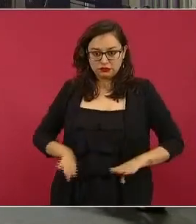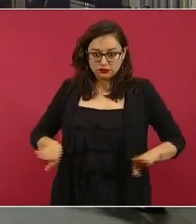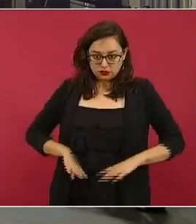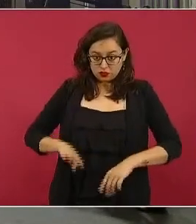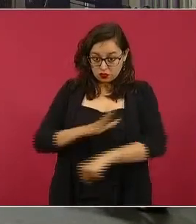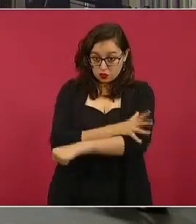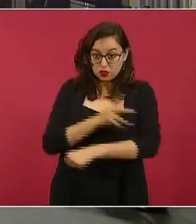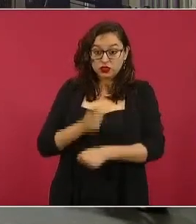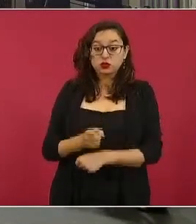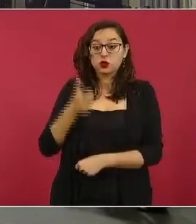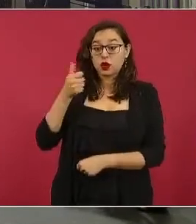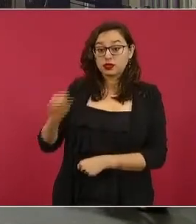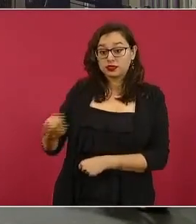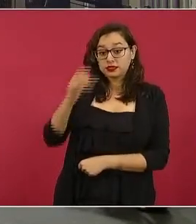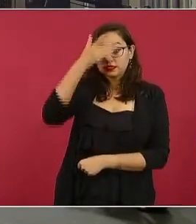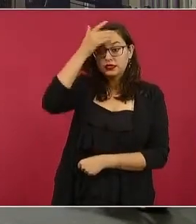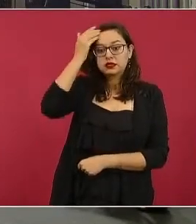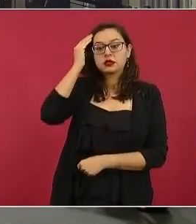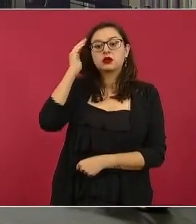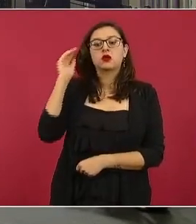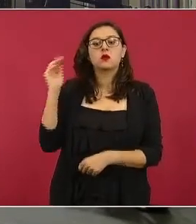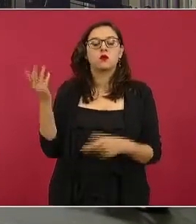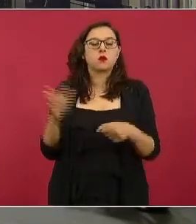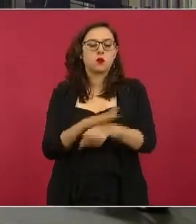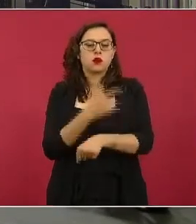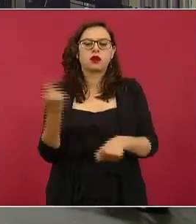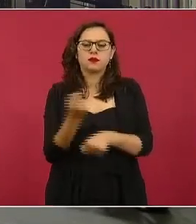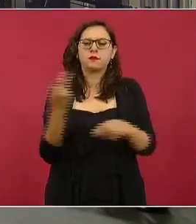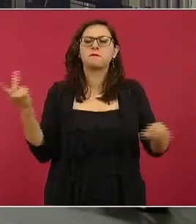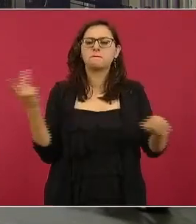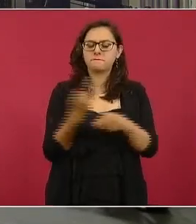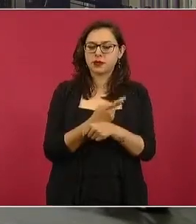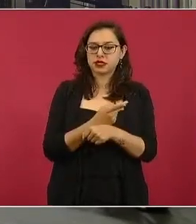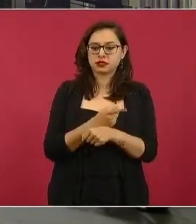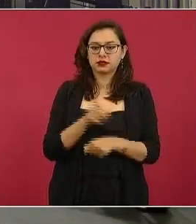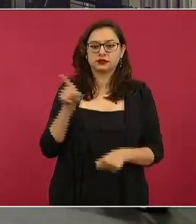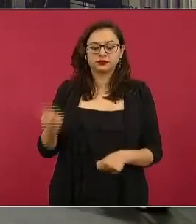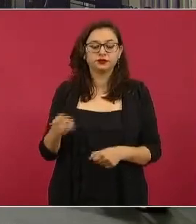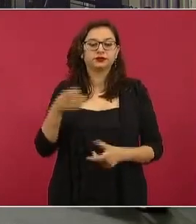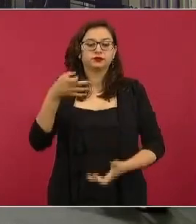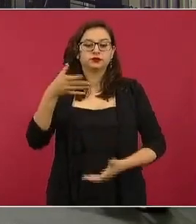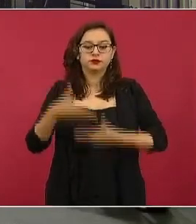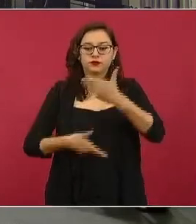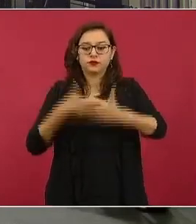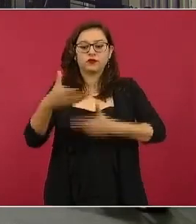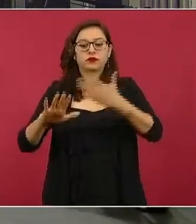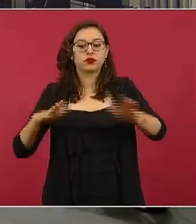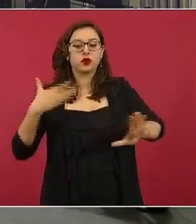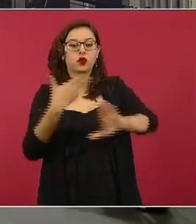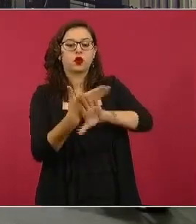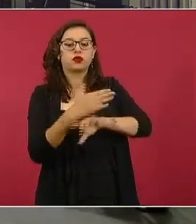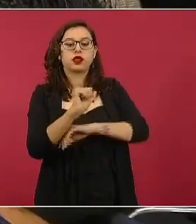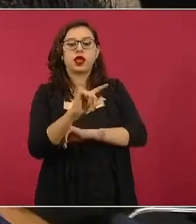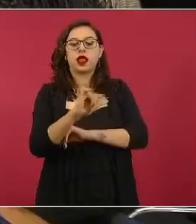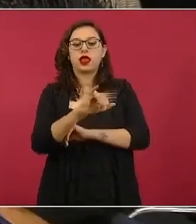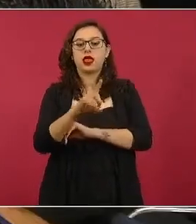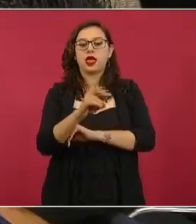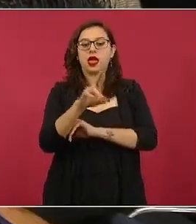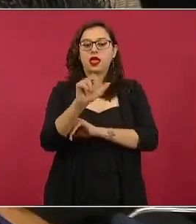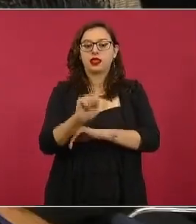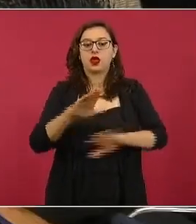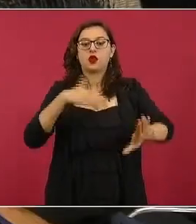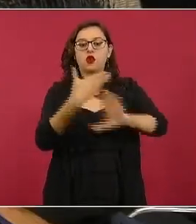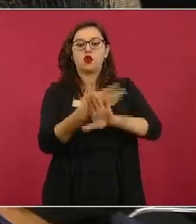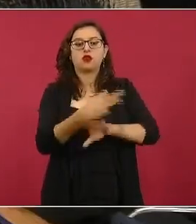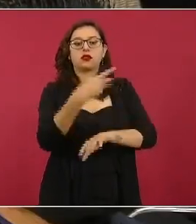porque uno de los cuestionamientos es que cómo se explica el hecho de que si bien este proceso contra Alejandra Cuevas y su madre pues